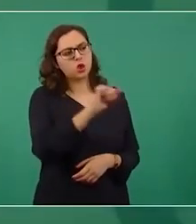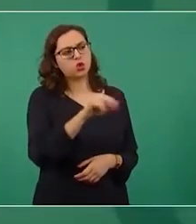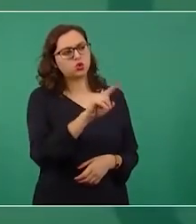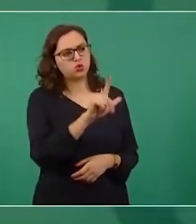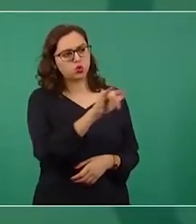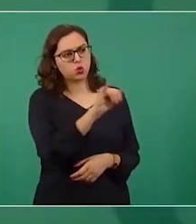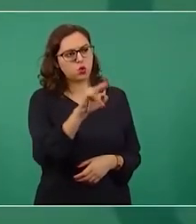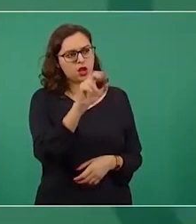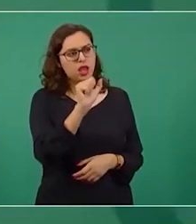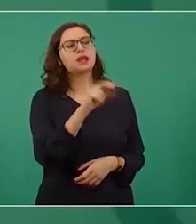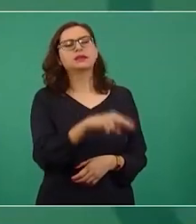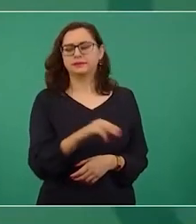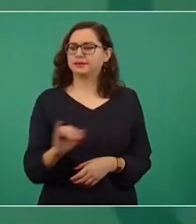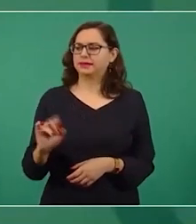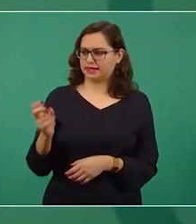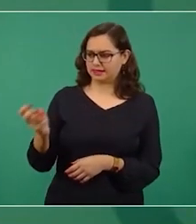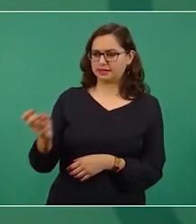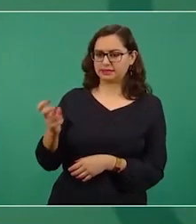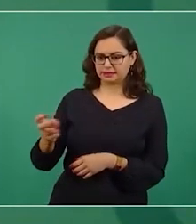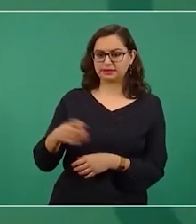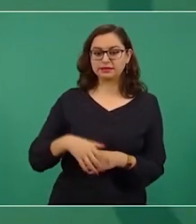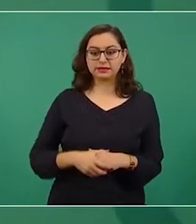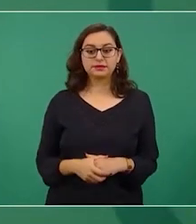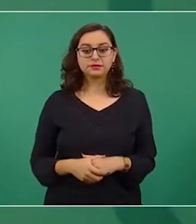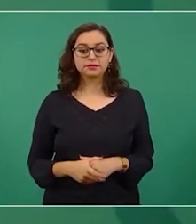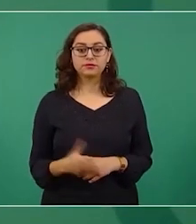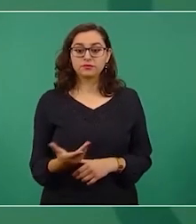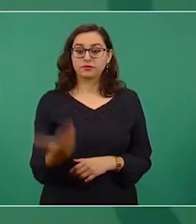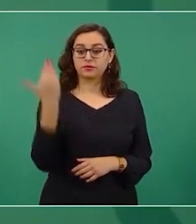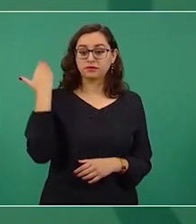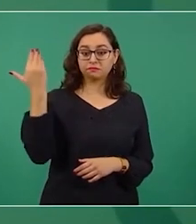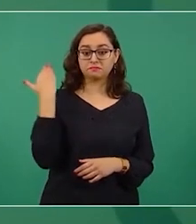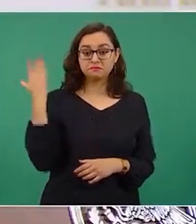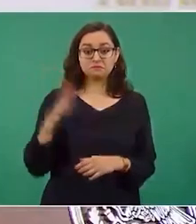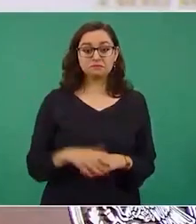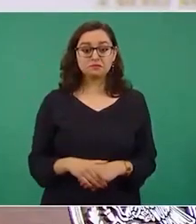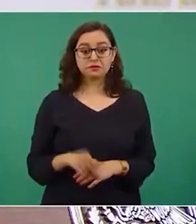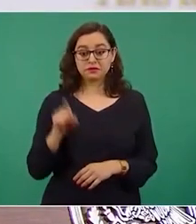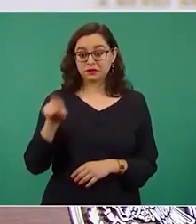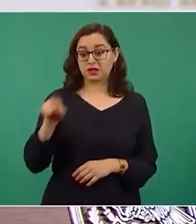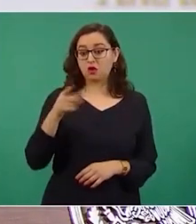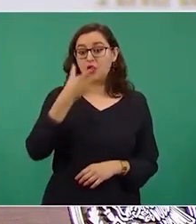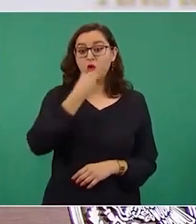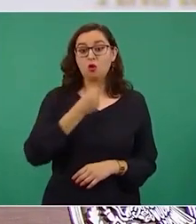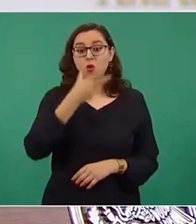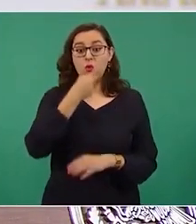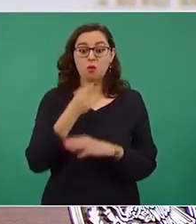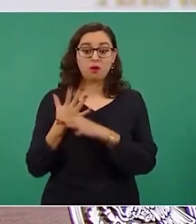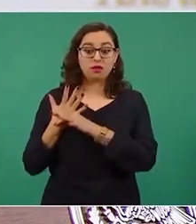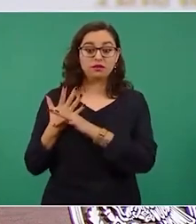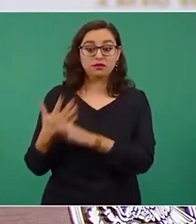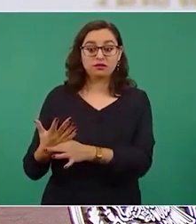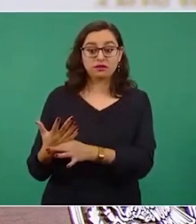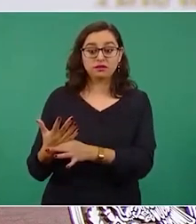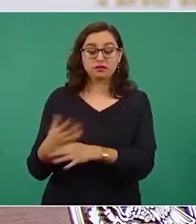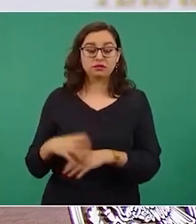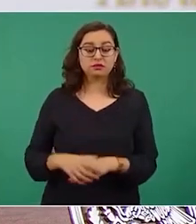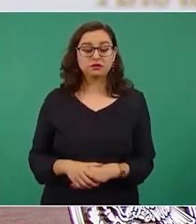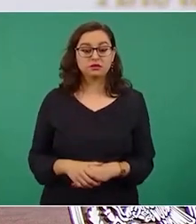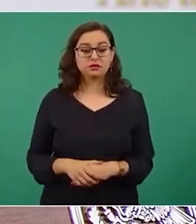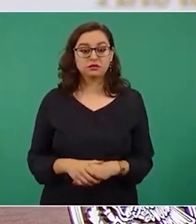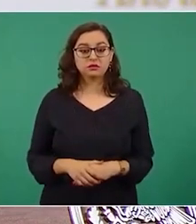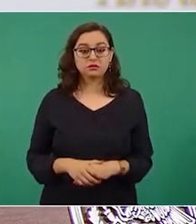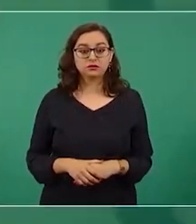acusó hace un tiempo que nosotros consumíamos no sé qué cantidad de